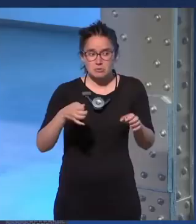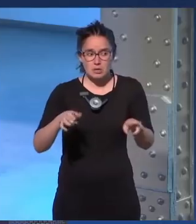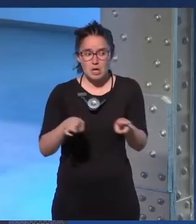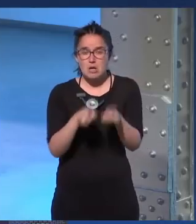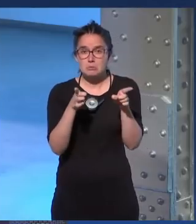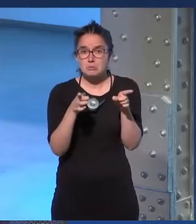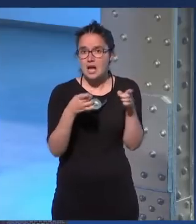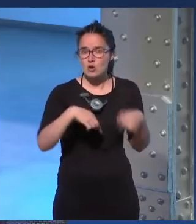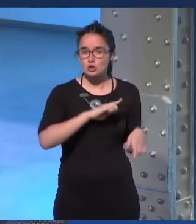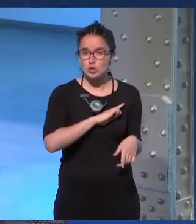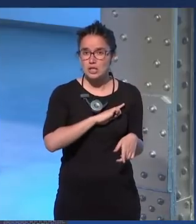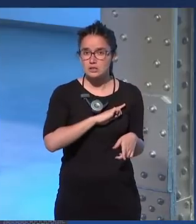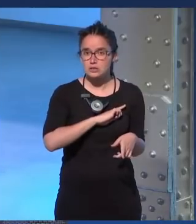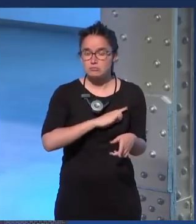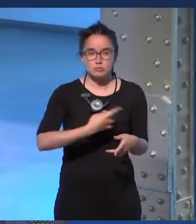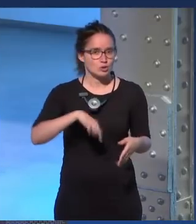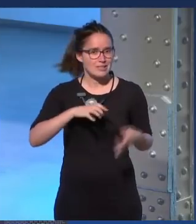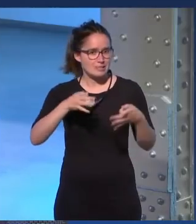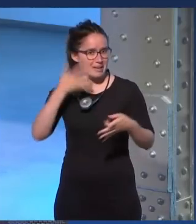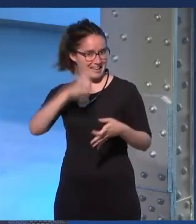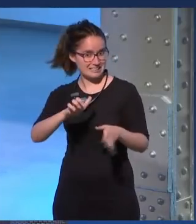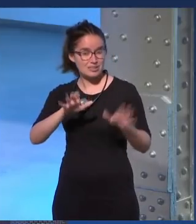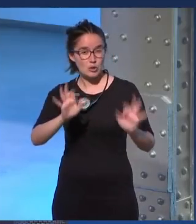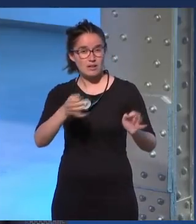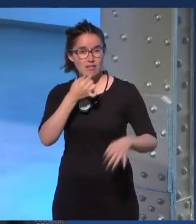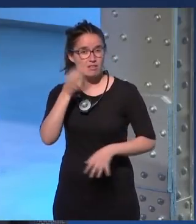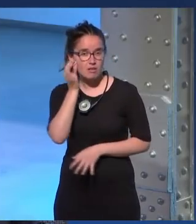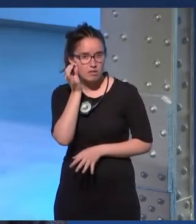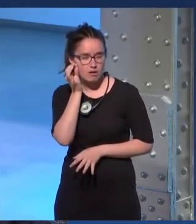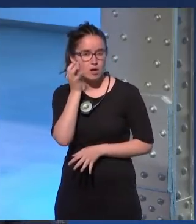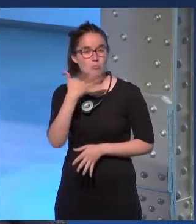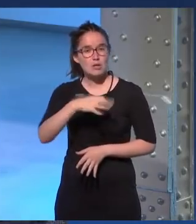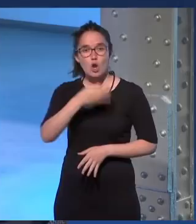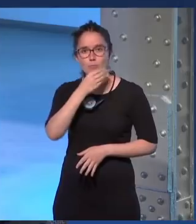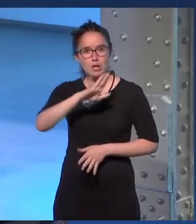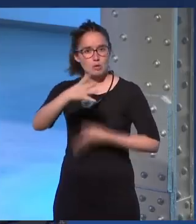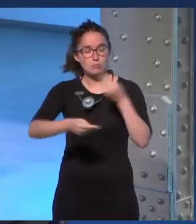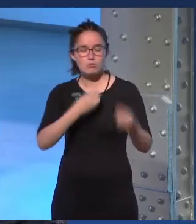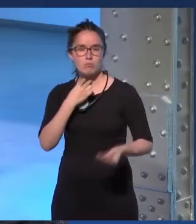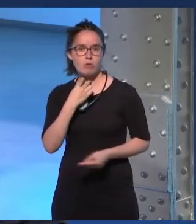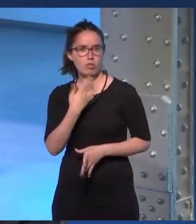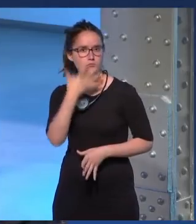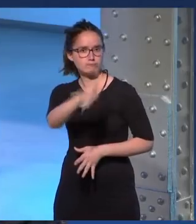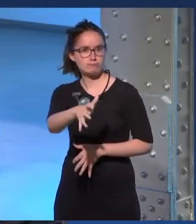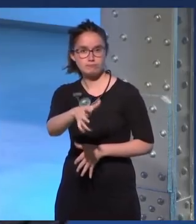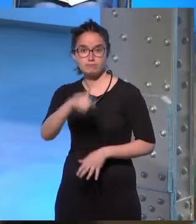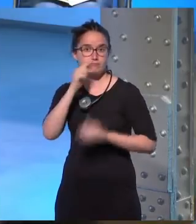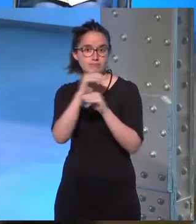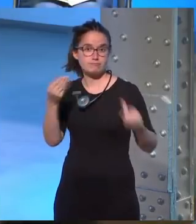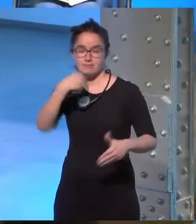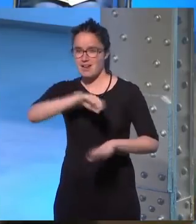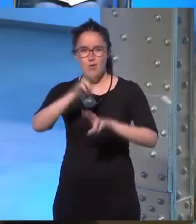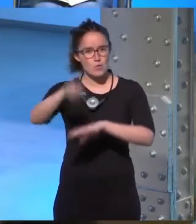nosotras, siempre hemos sido geeks. Y entonces ella dice que lo mejor que podemos hacer es alzar la voz, no callarnos nunca.